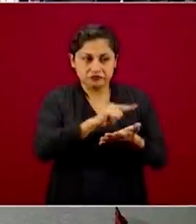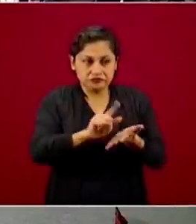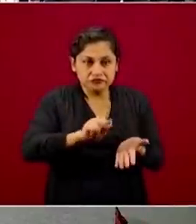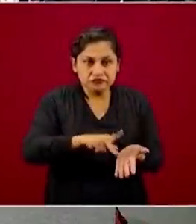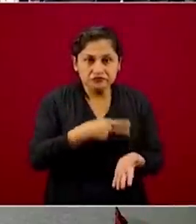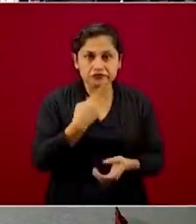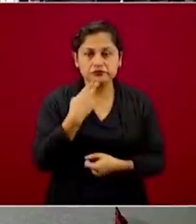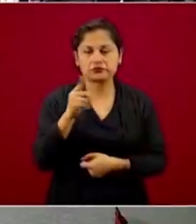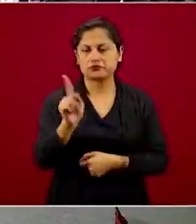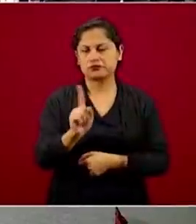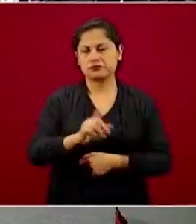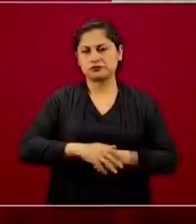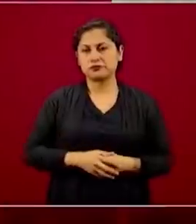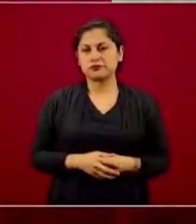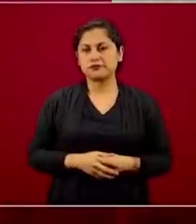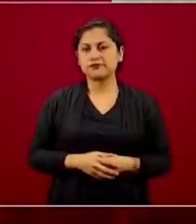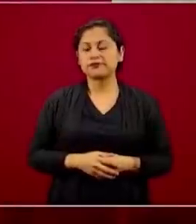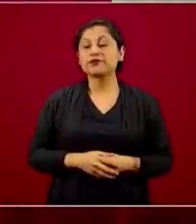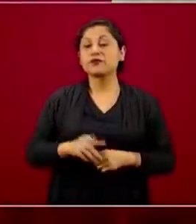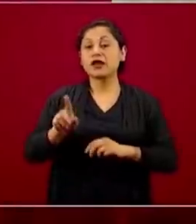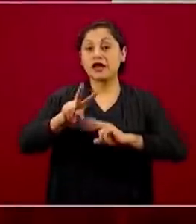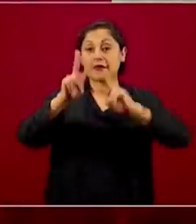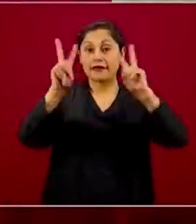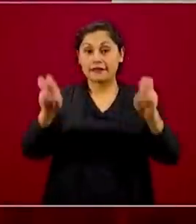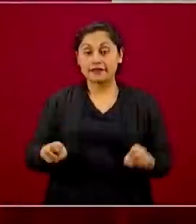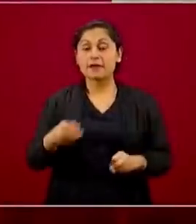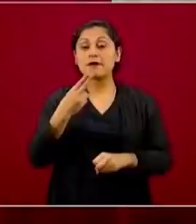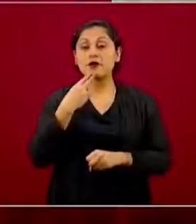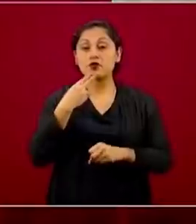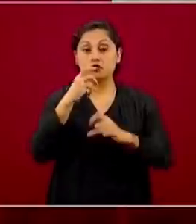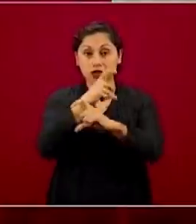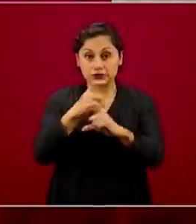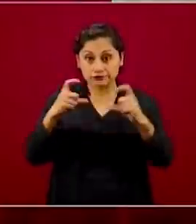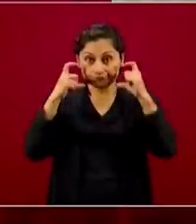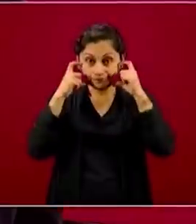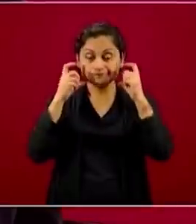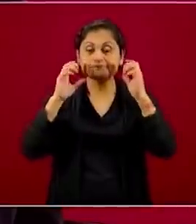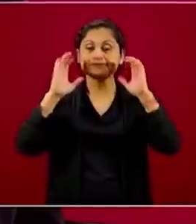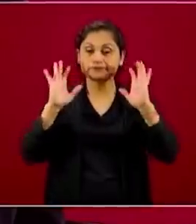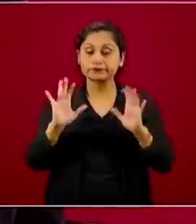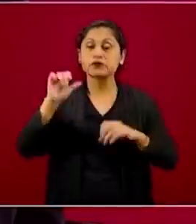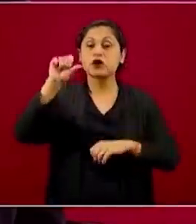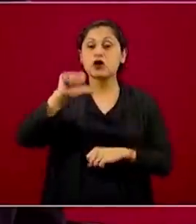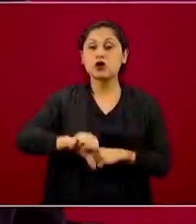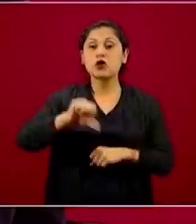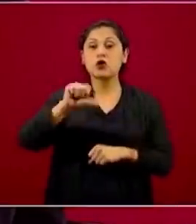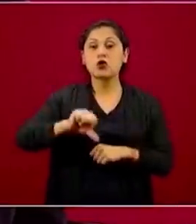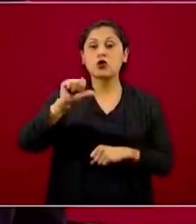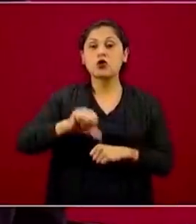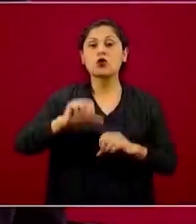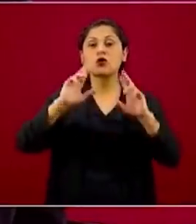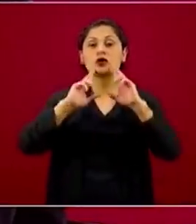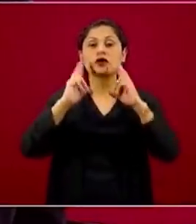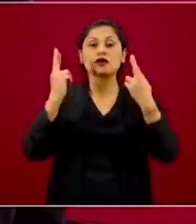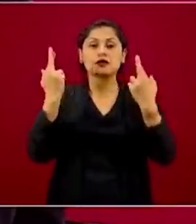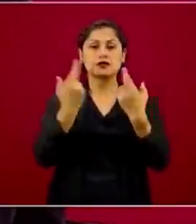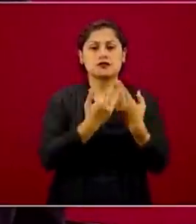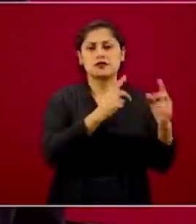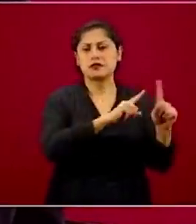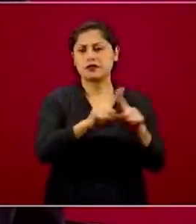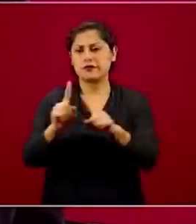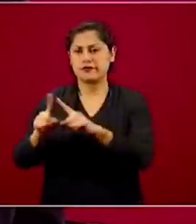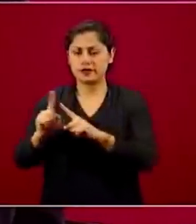Sobre el uso de cubrebocas. Hoy efectivamente participé en una de las múltiples reuniones de trabajo